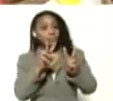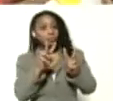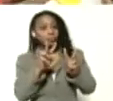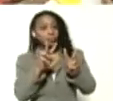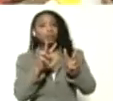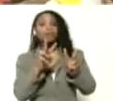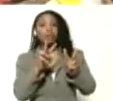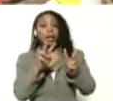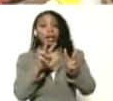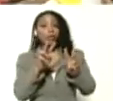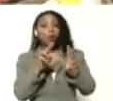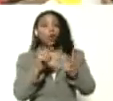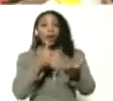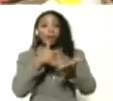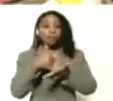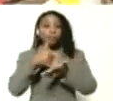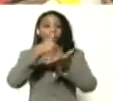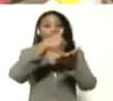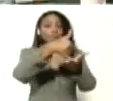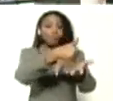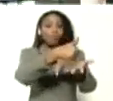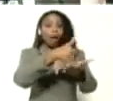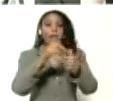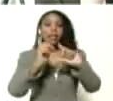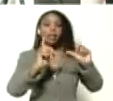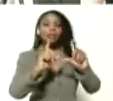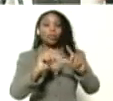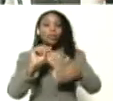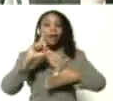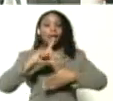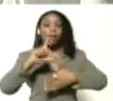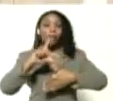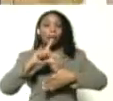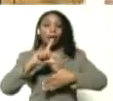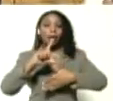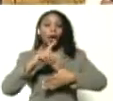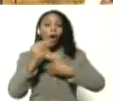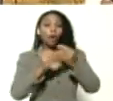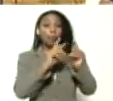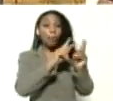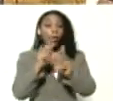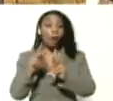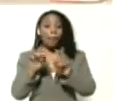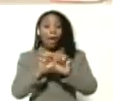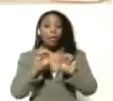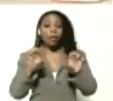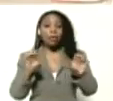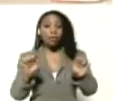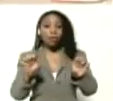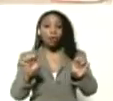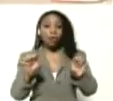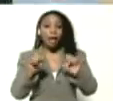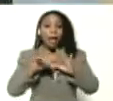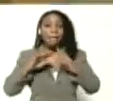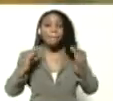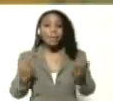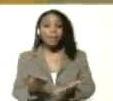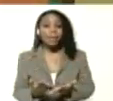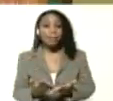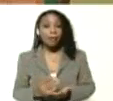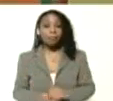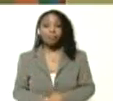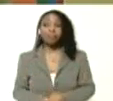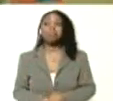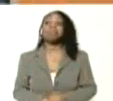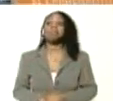nominado a premio en la televisora latinoamericana como programa educativo en pandemia. Una guara,